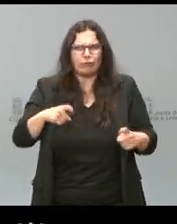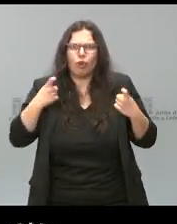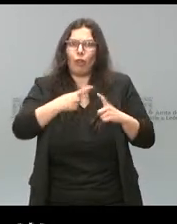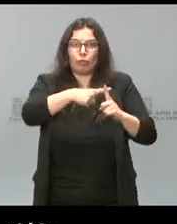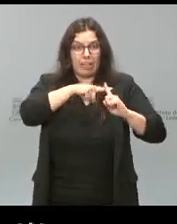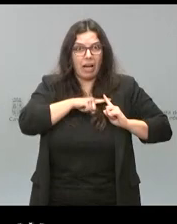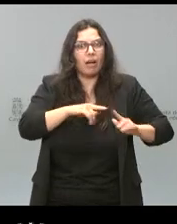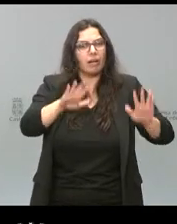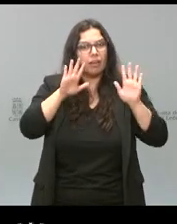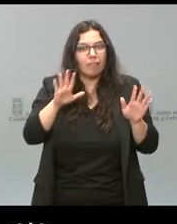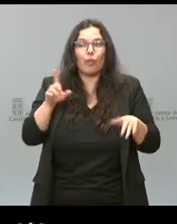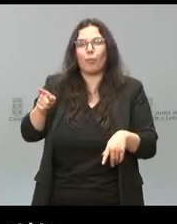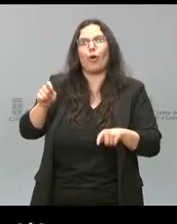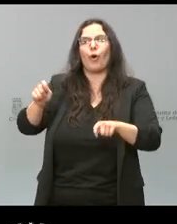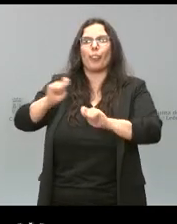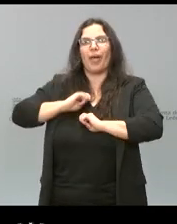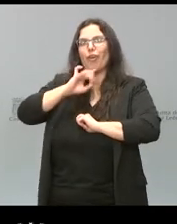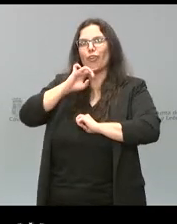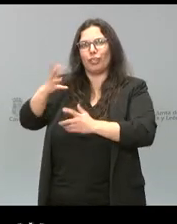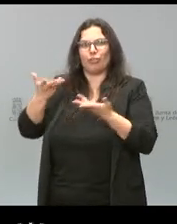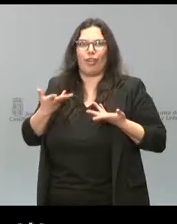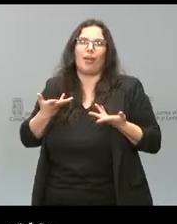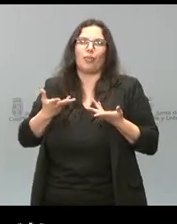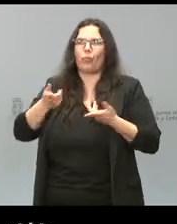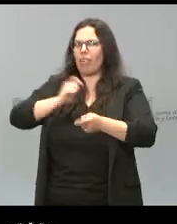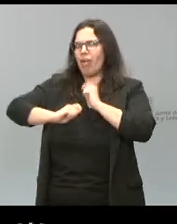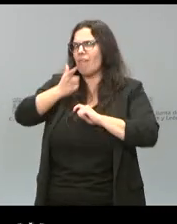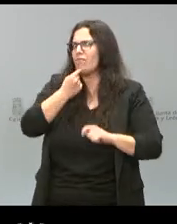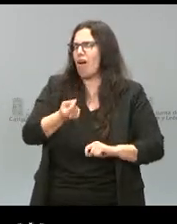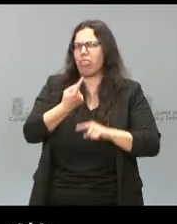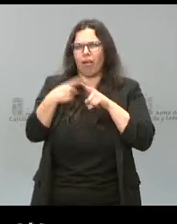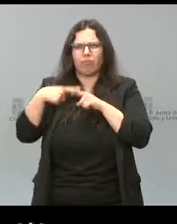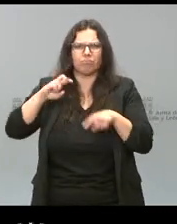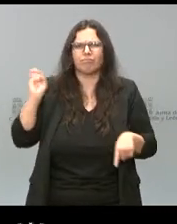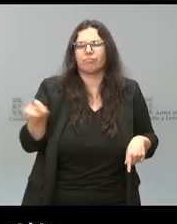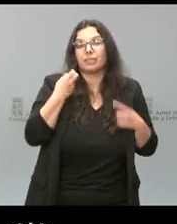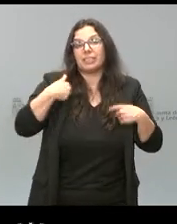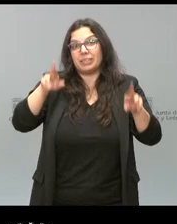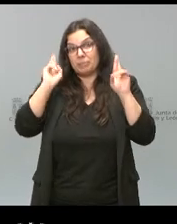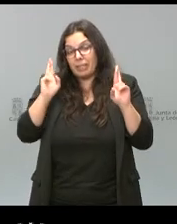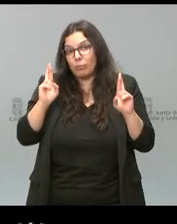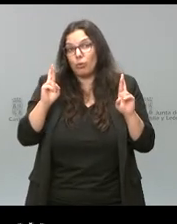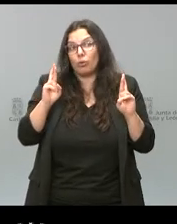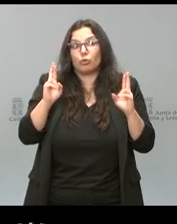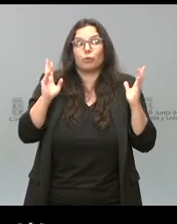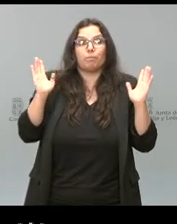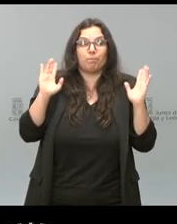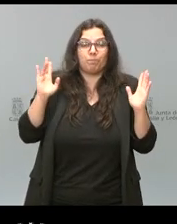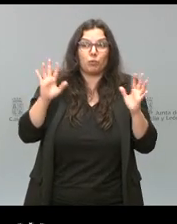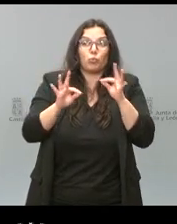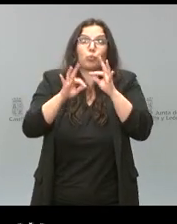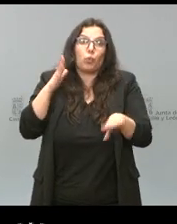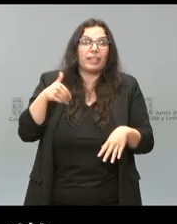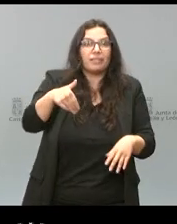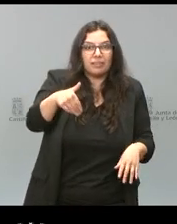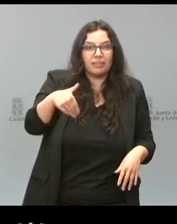y, bueno, pues estoy muy contento con la ayuda que me han dado, las facilidades que me han dado y, bueno, pues esperemos que tengamos suerte y